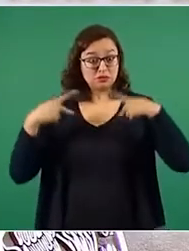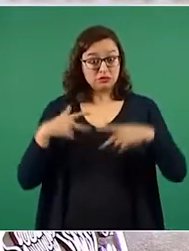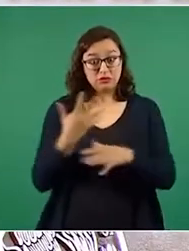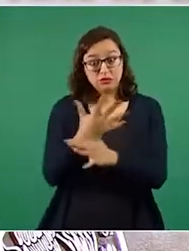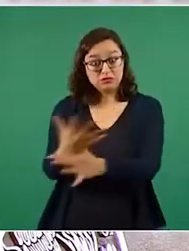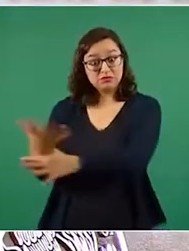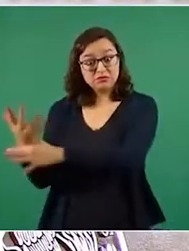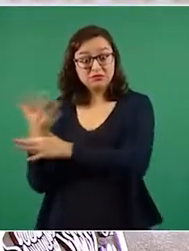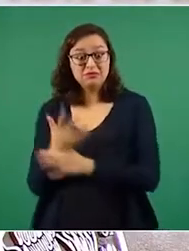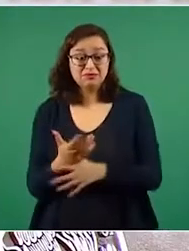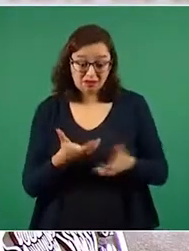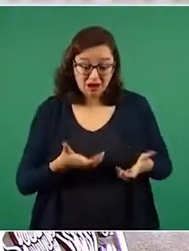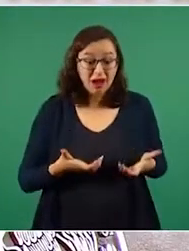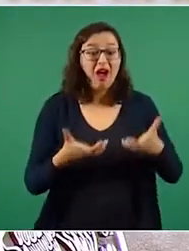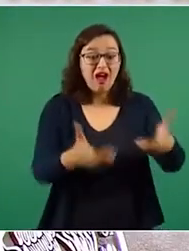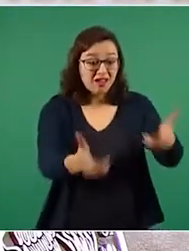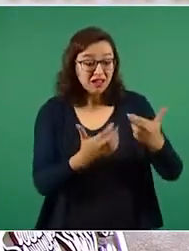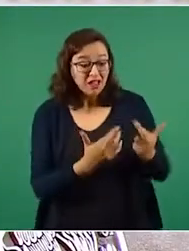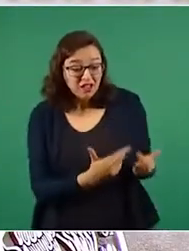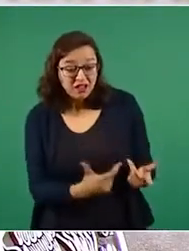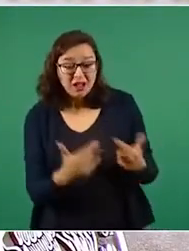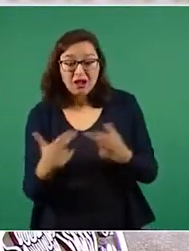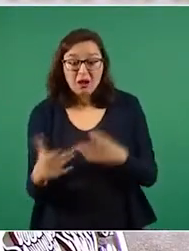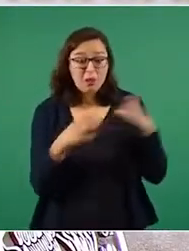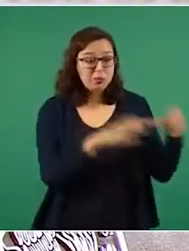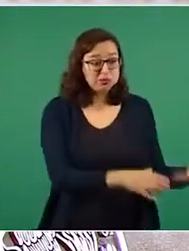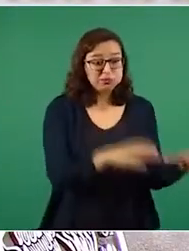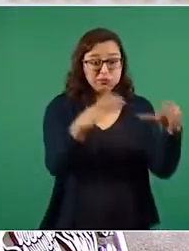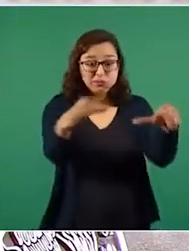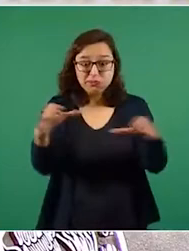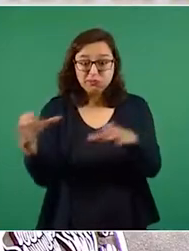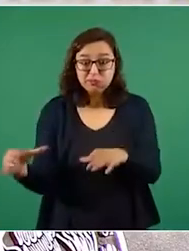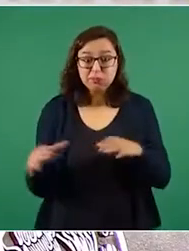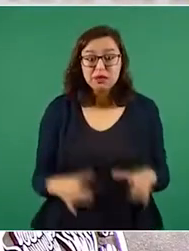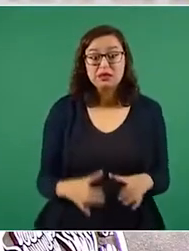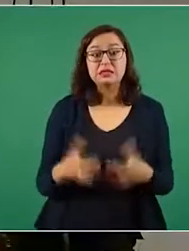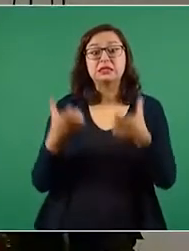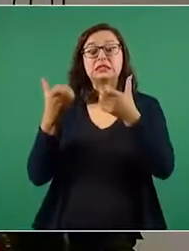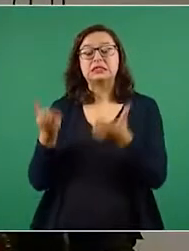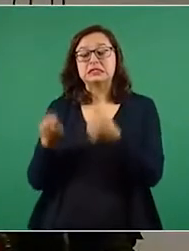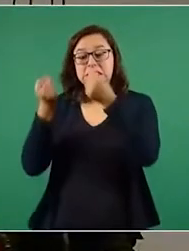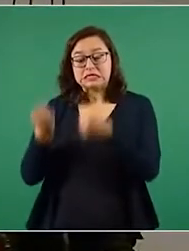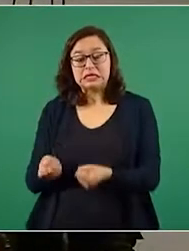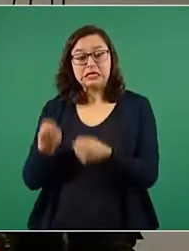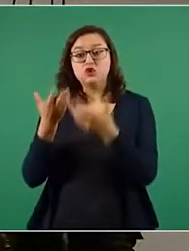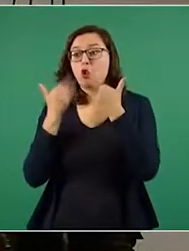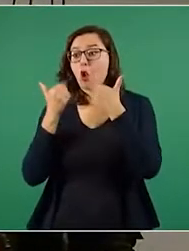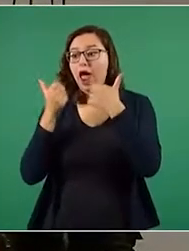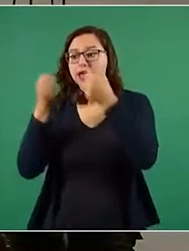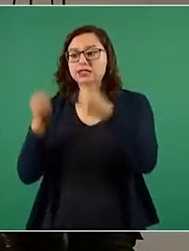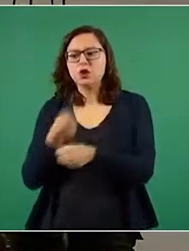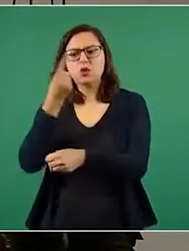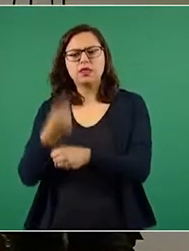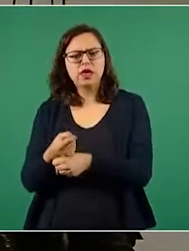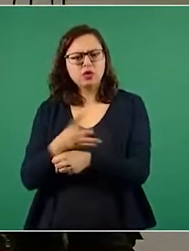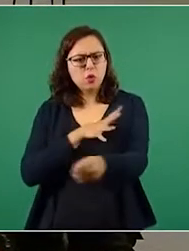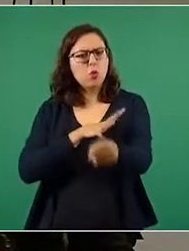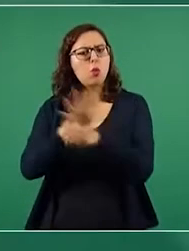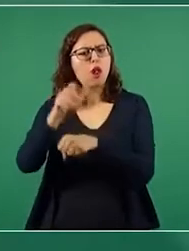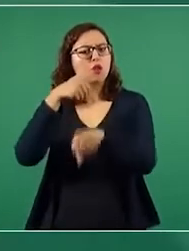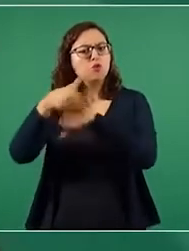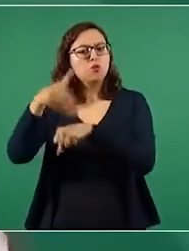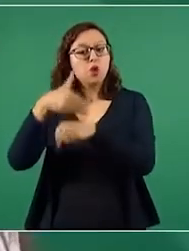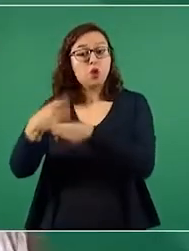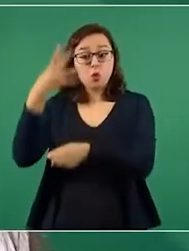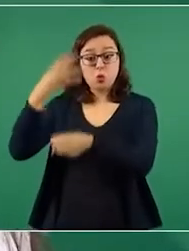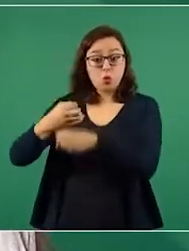ciudades son los baches, dejando la inseguridad en cuarto lugar. Aquí